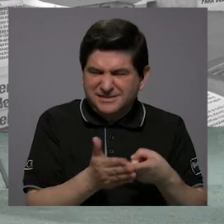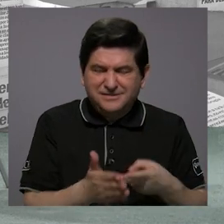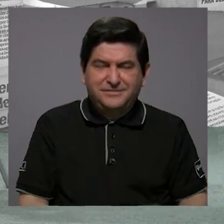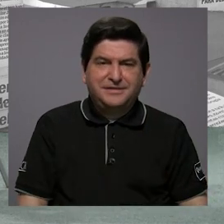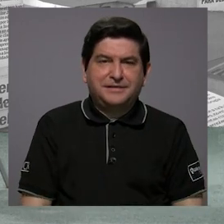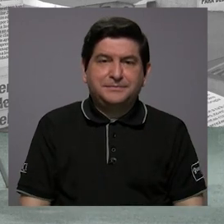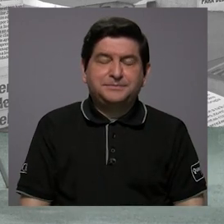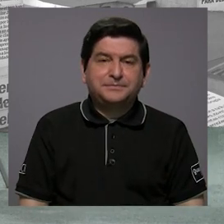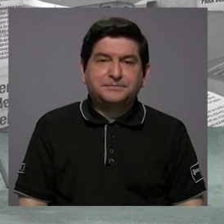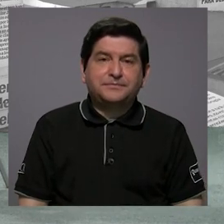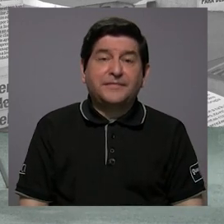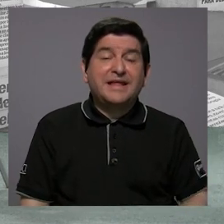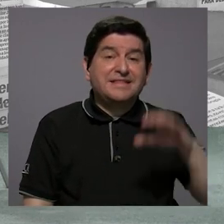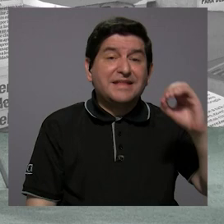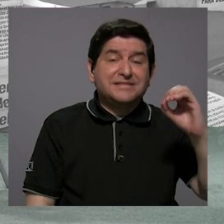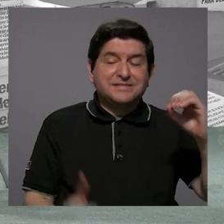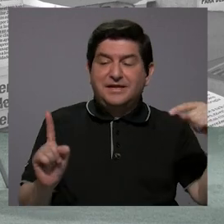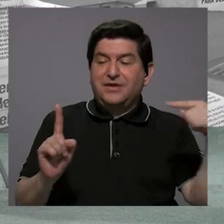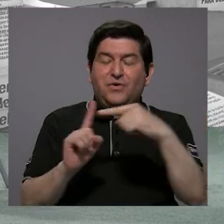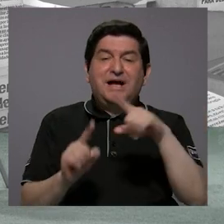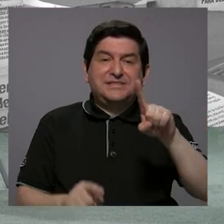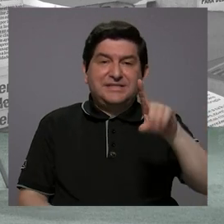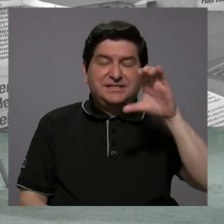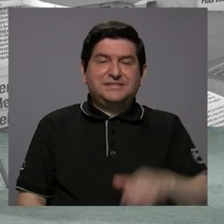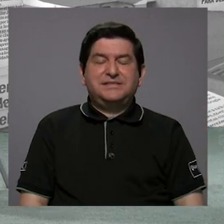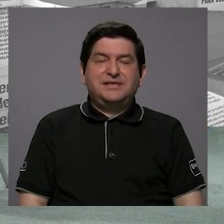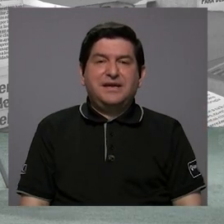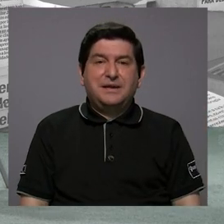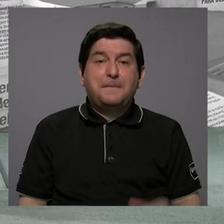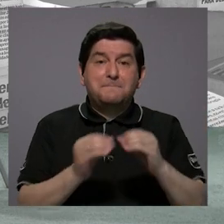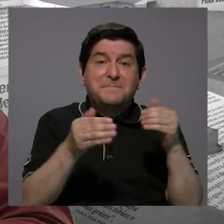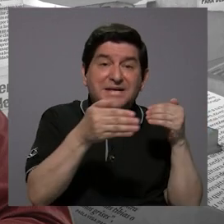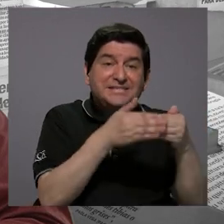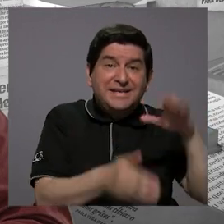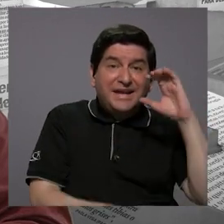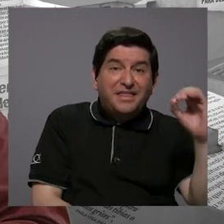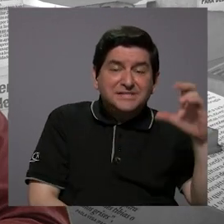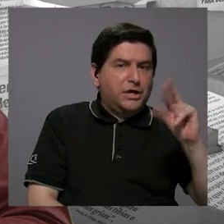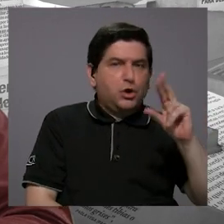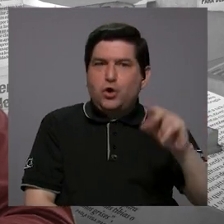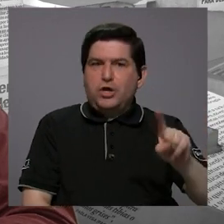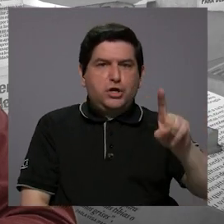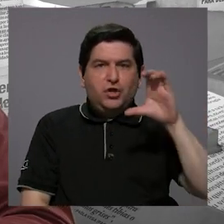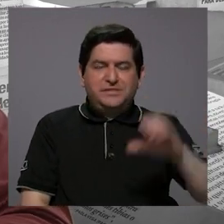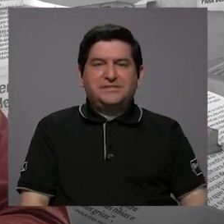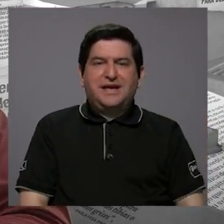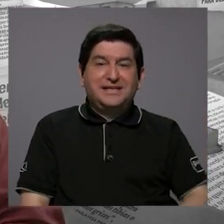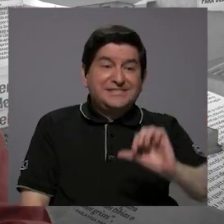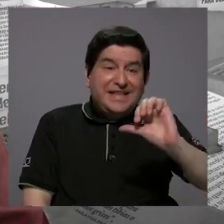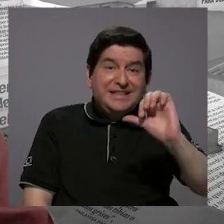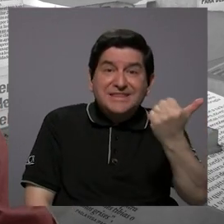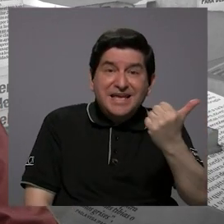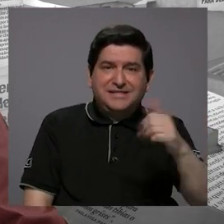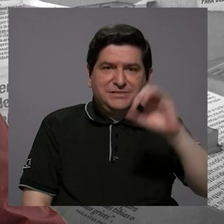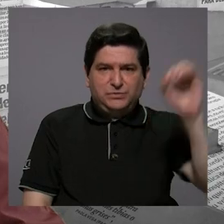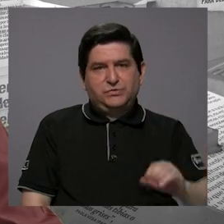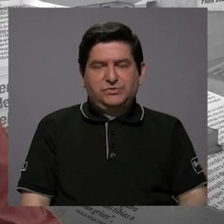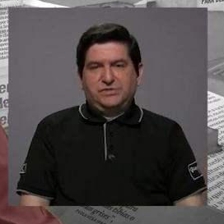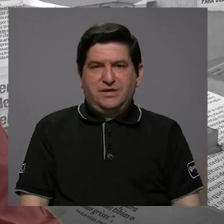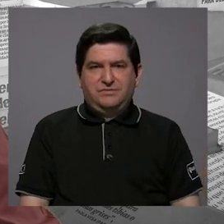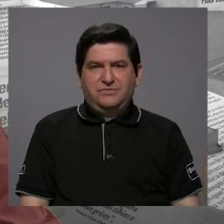entienda en la casa. De un percentil de 0 a 100, la caja está más cerca del 0 que del 100. O sea, está en el percentil 10. O sea, es como